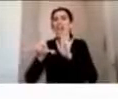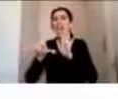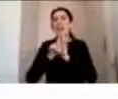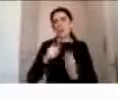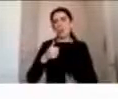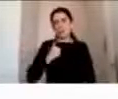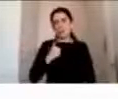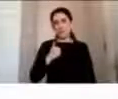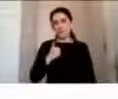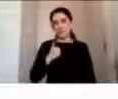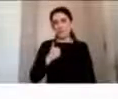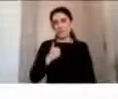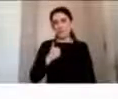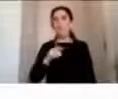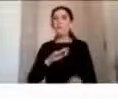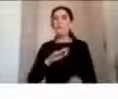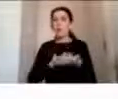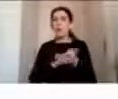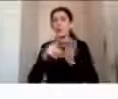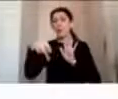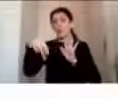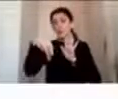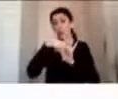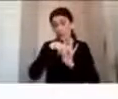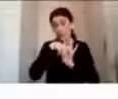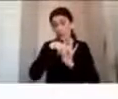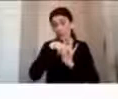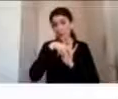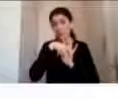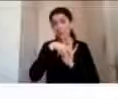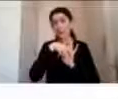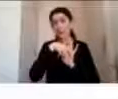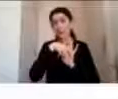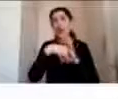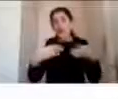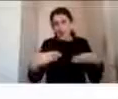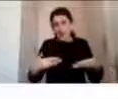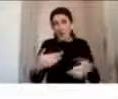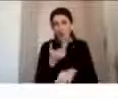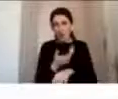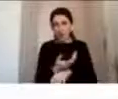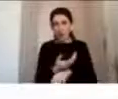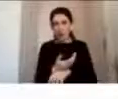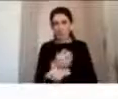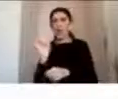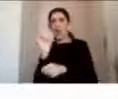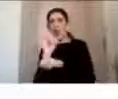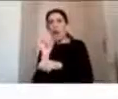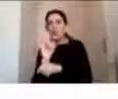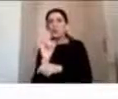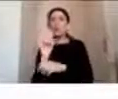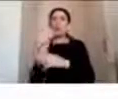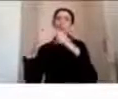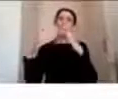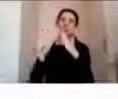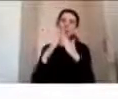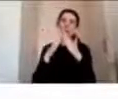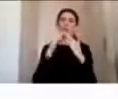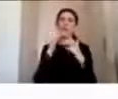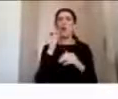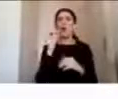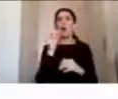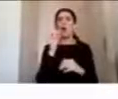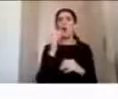normativa que nos exige elementos de seguridad, tanto en el ámbito vehicular, en la casa, o también en bicicleta,